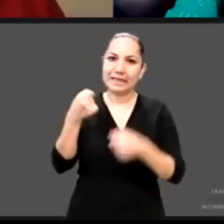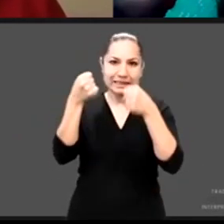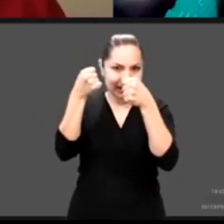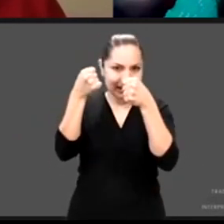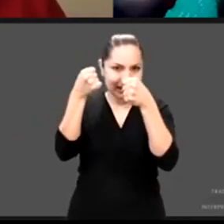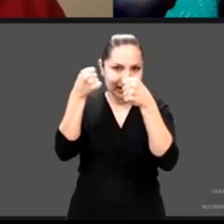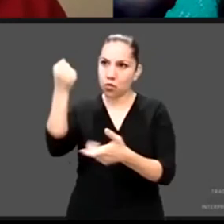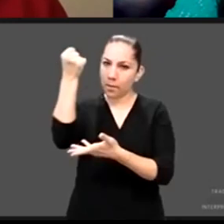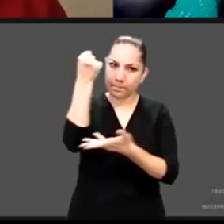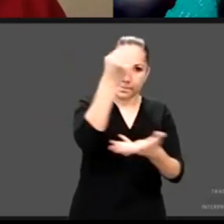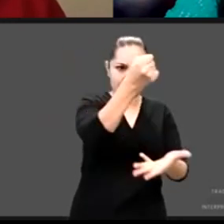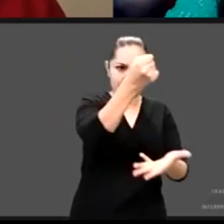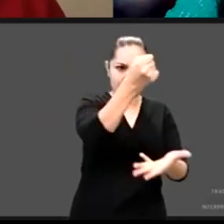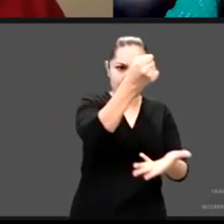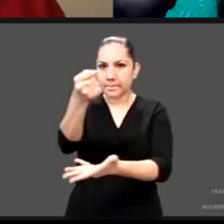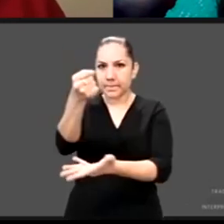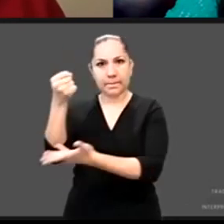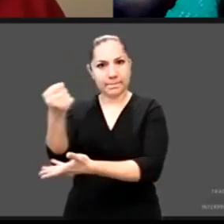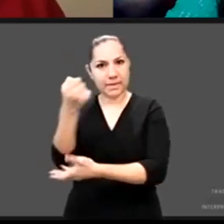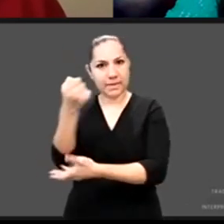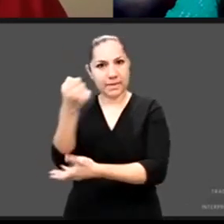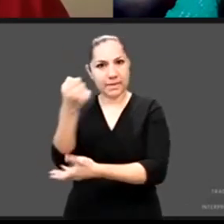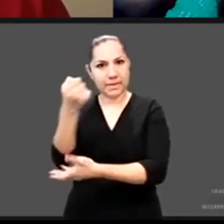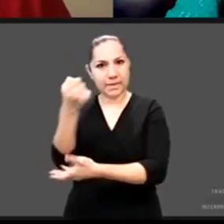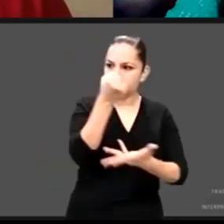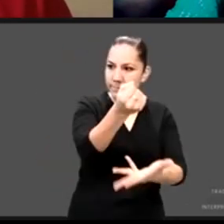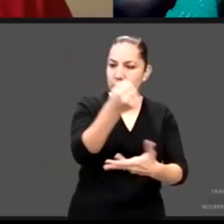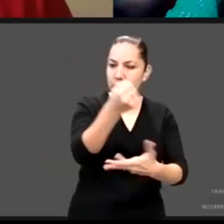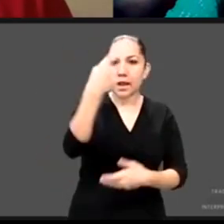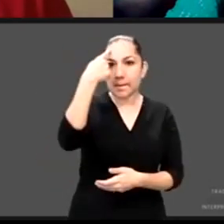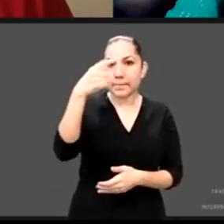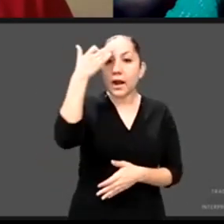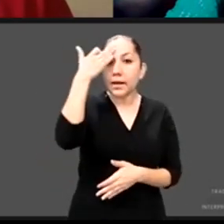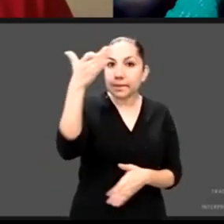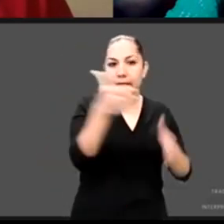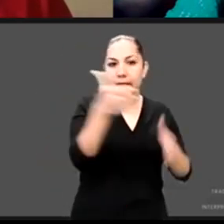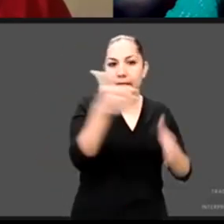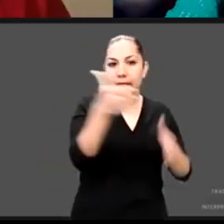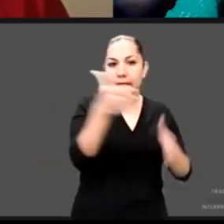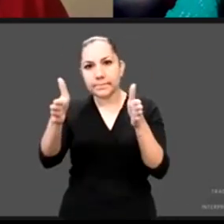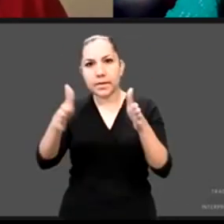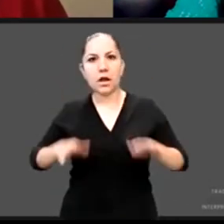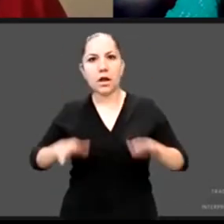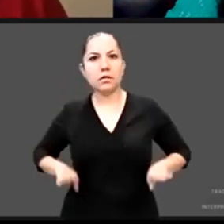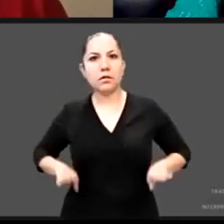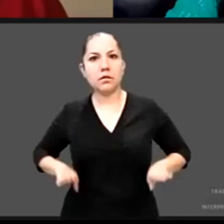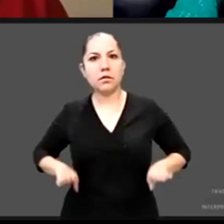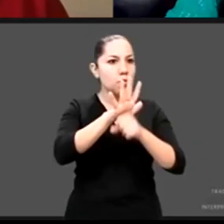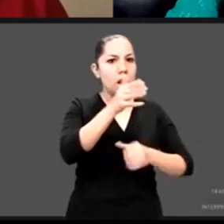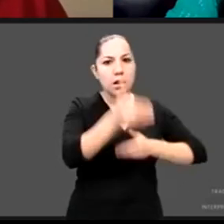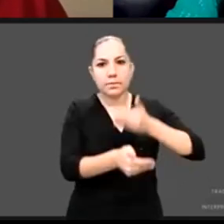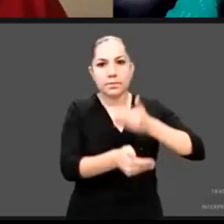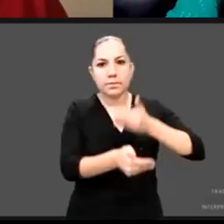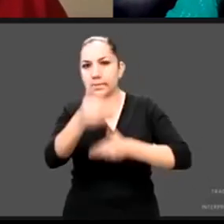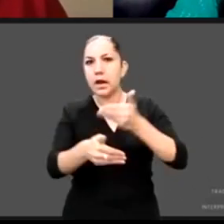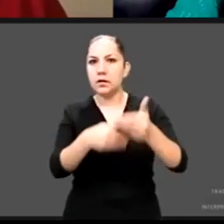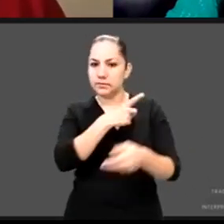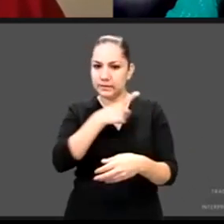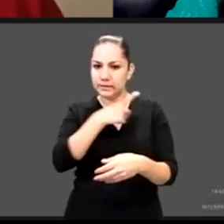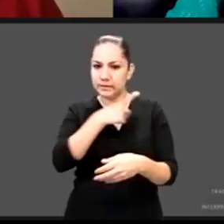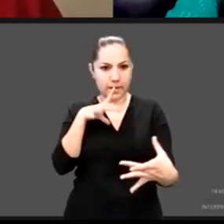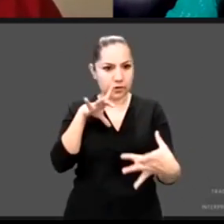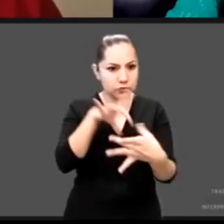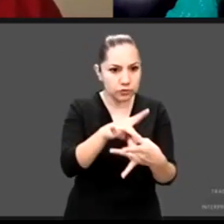ruta de atención para que efectivamente podamos hacer que los niños y niñas de primera infancia en nuestro país